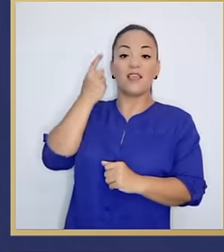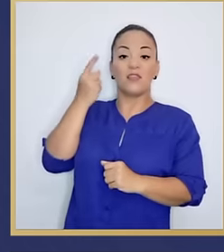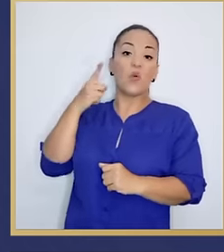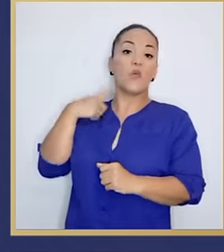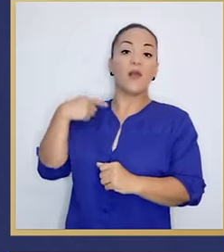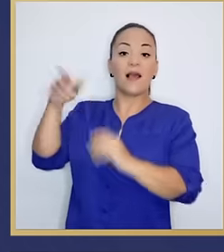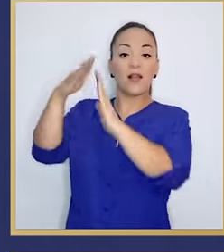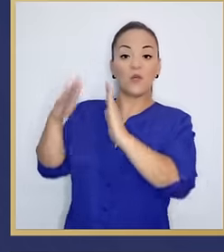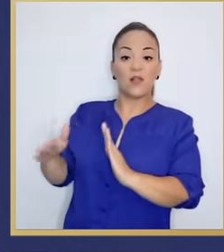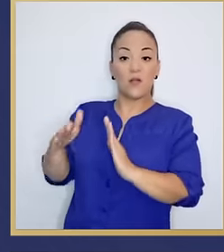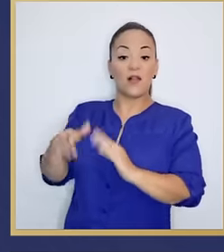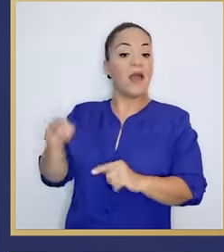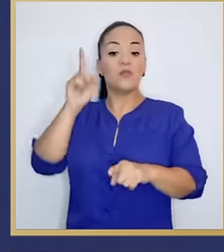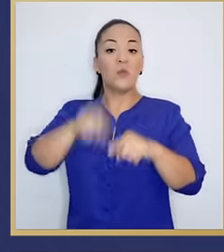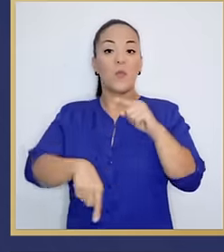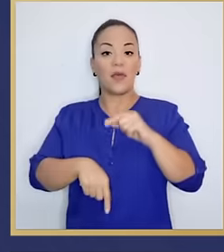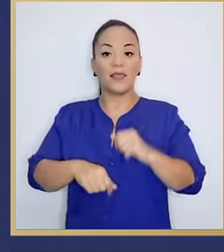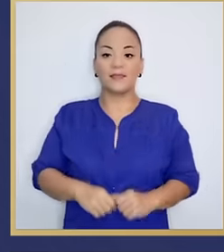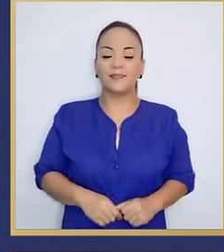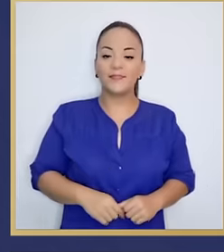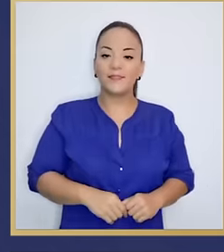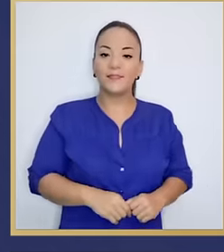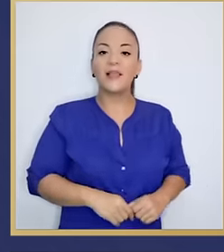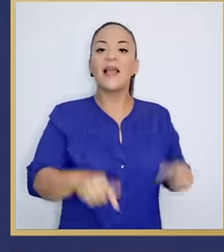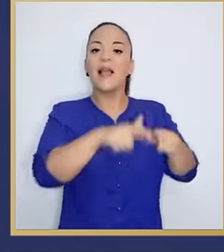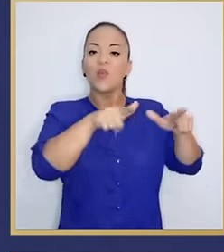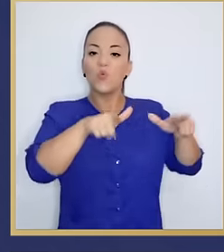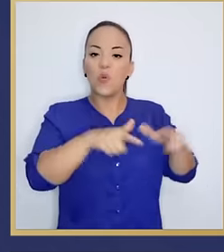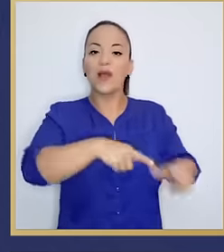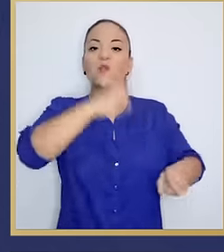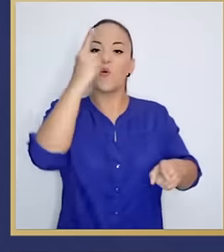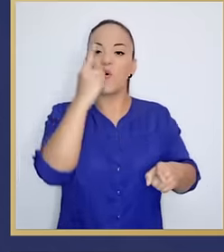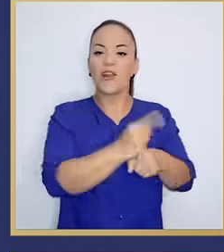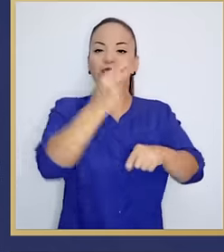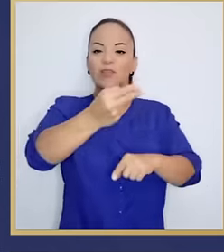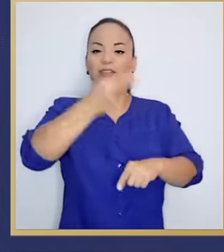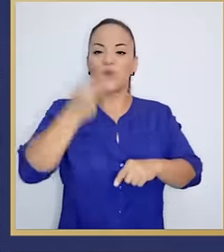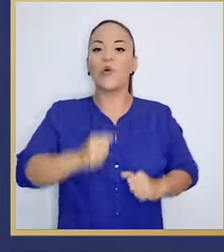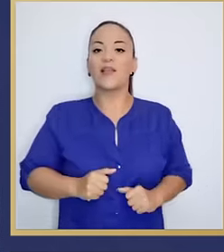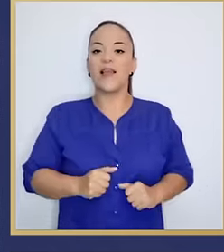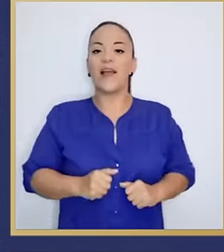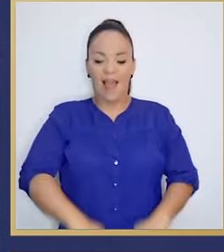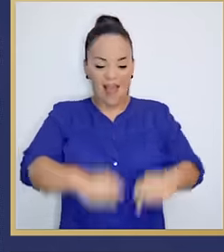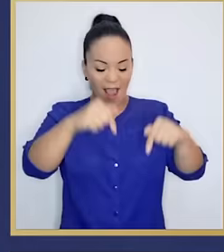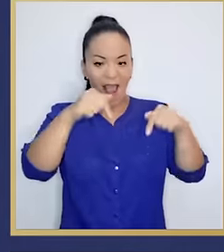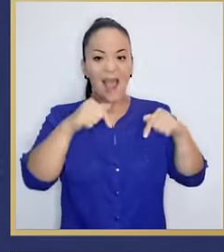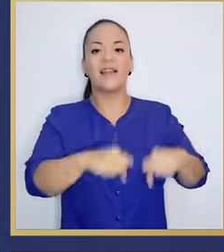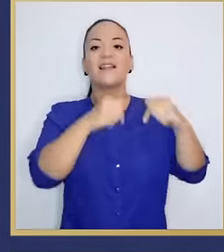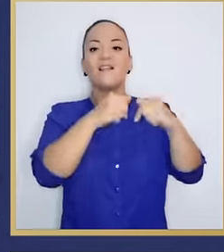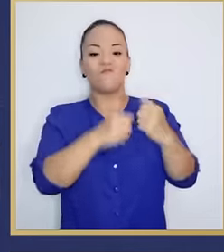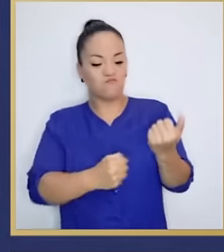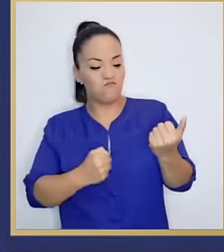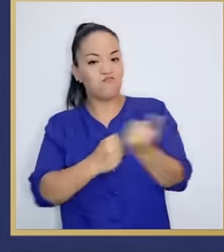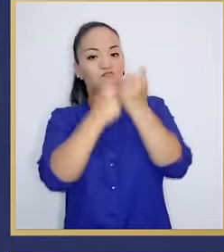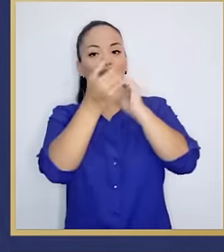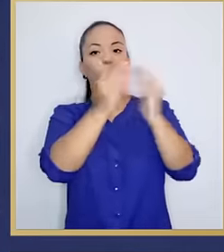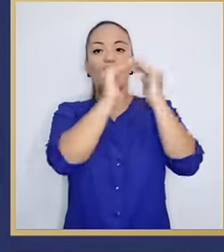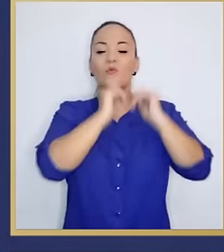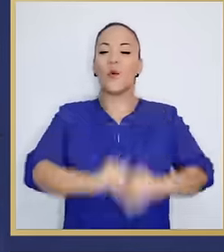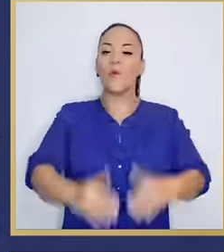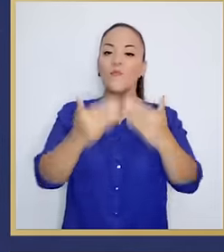El lugar correcto de la historia es del lado del pueblo. Muchas gracias,